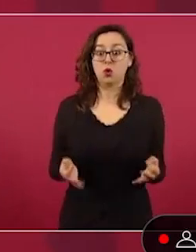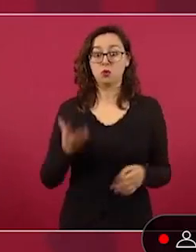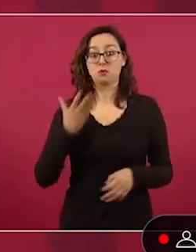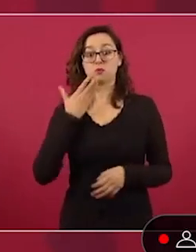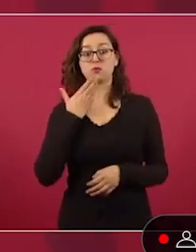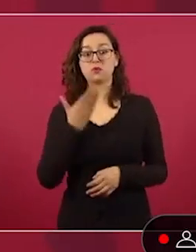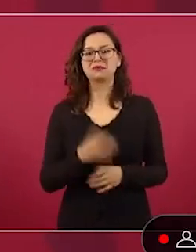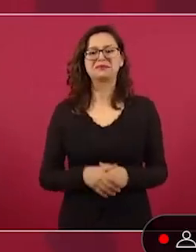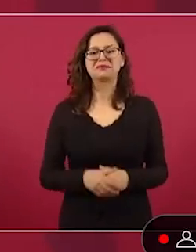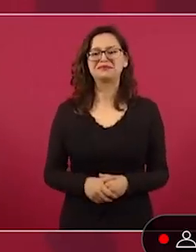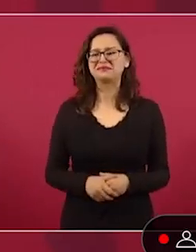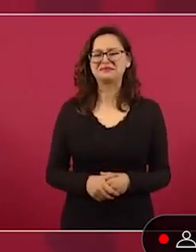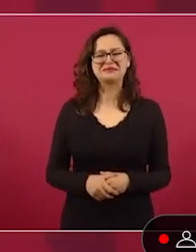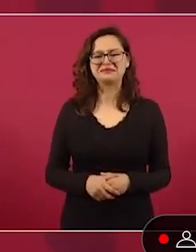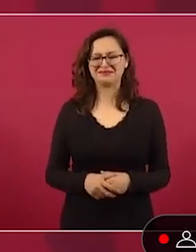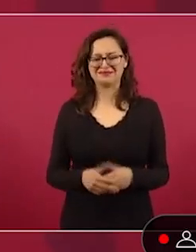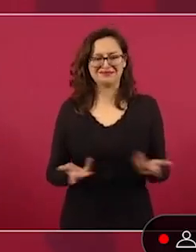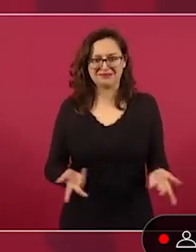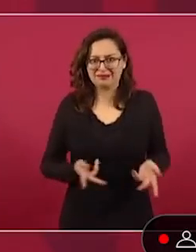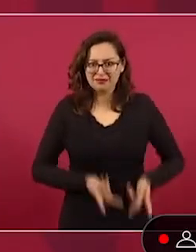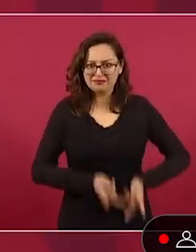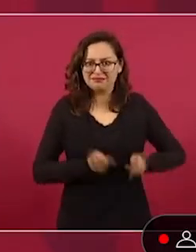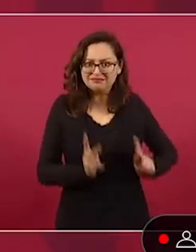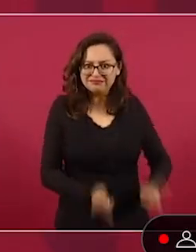a tratar lo que interesa.